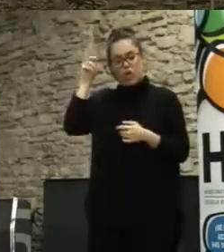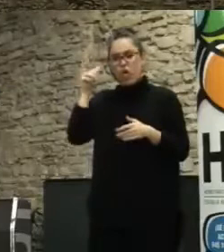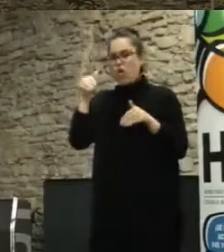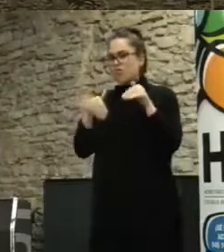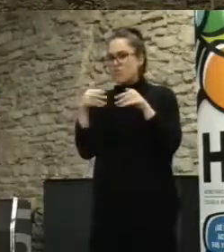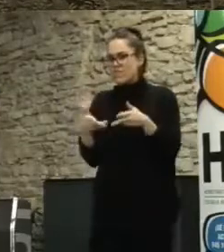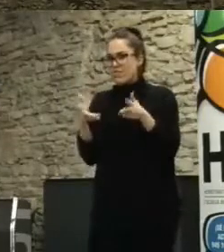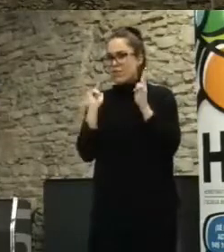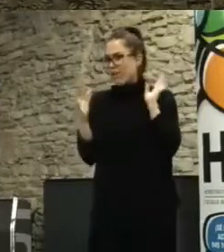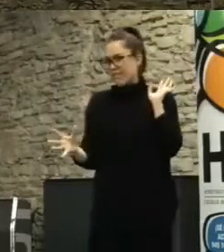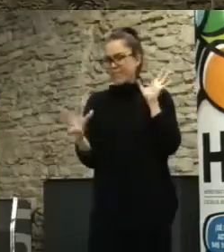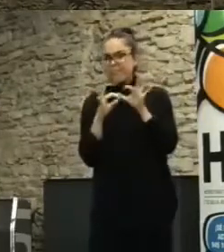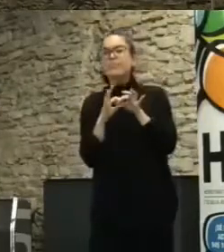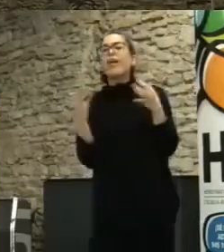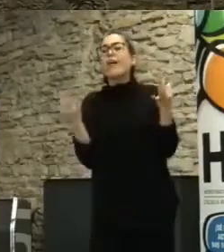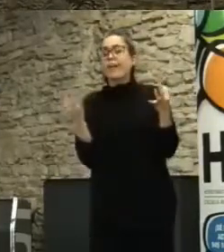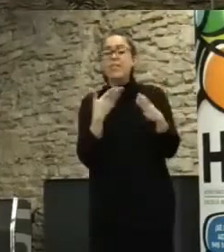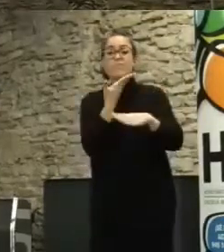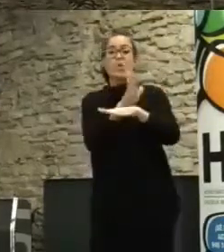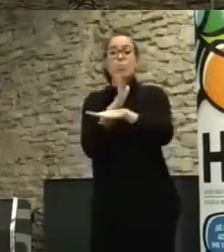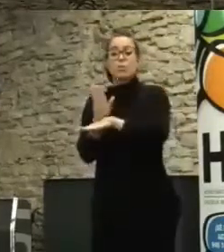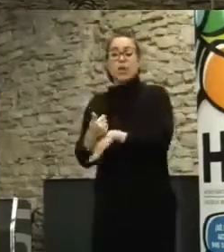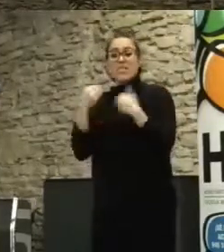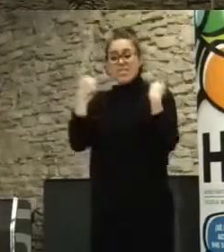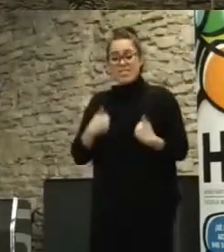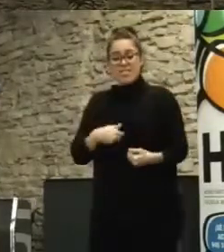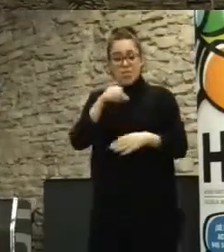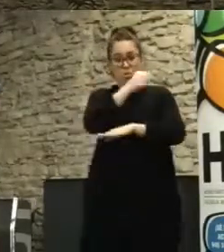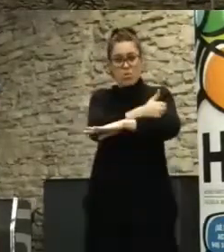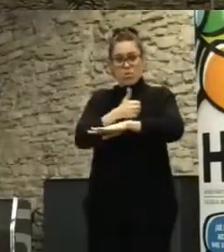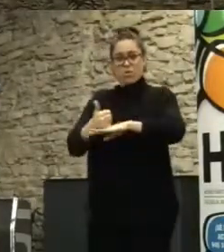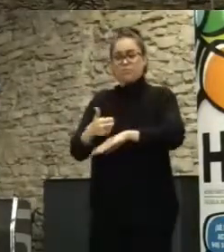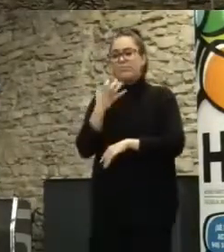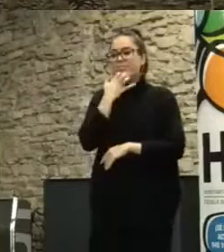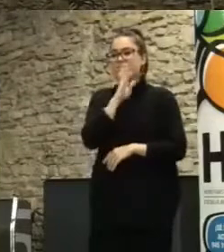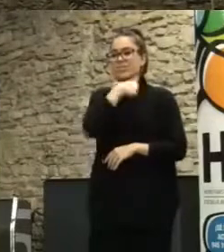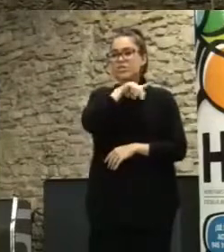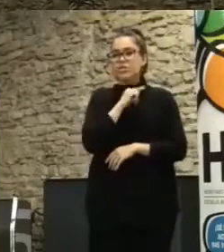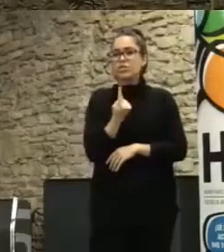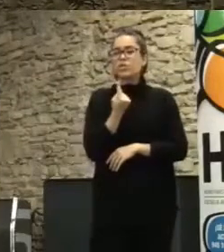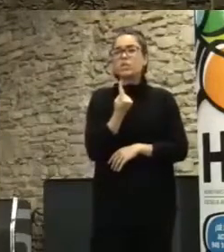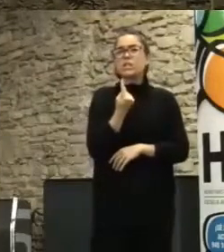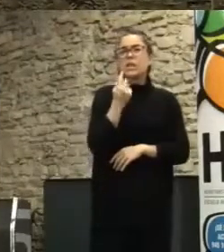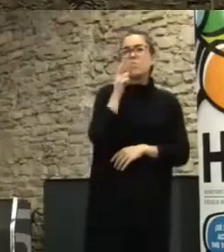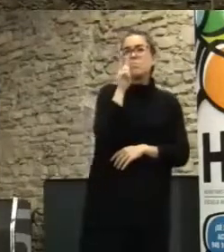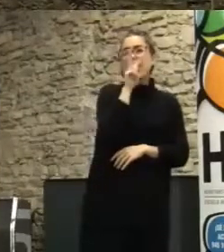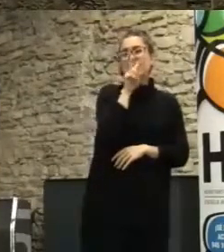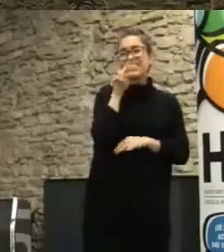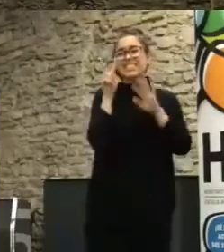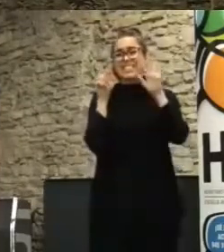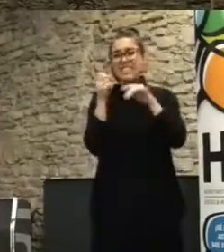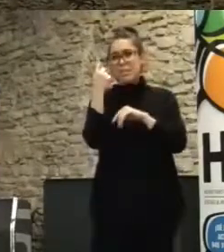las propuestas ciudadanas. Si una propuesta llega al 1% del censo, que en Madrid son 27.000 y pico votos,